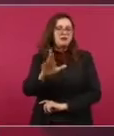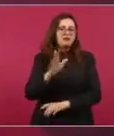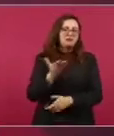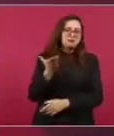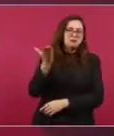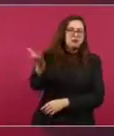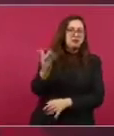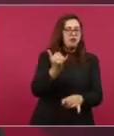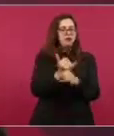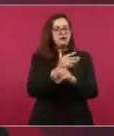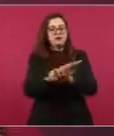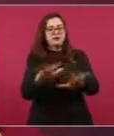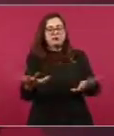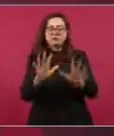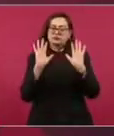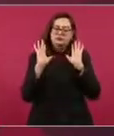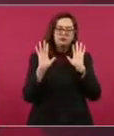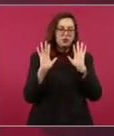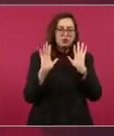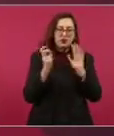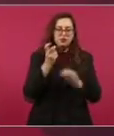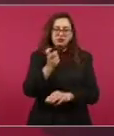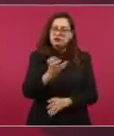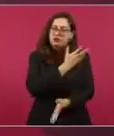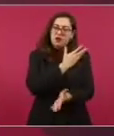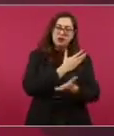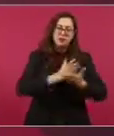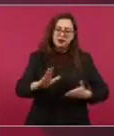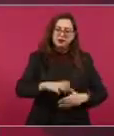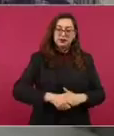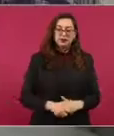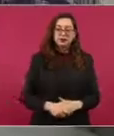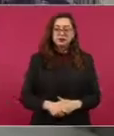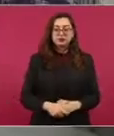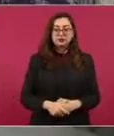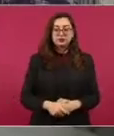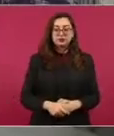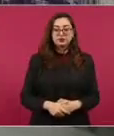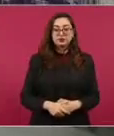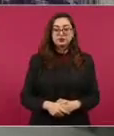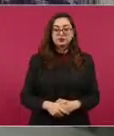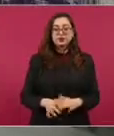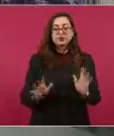nada, tiene que ver con relaciones exteriores. Este juicio al que hago ya mención.